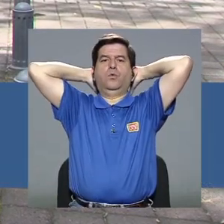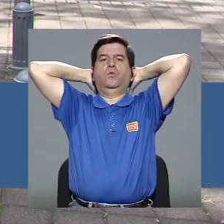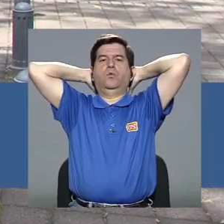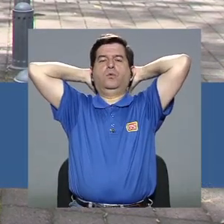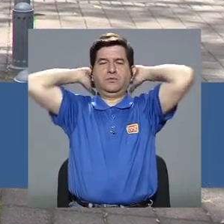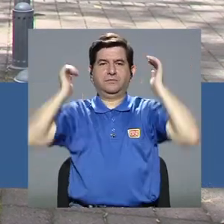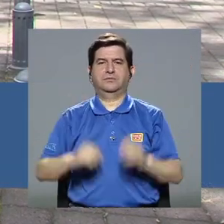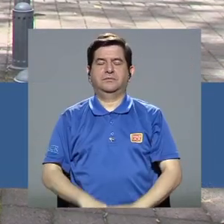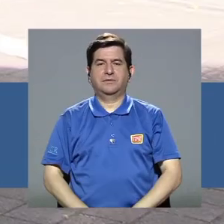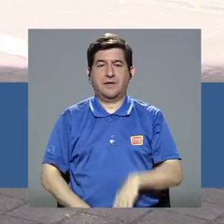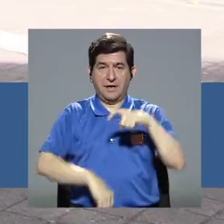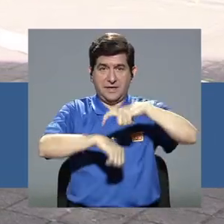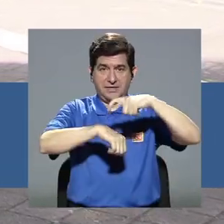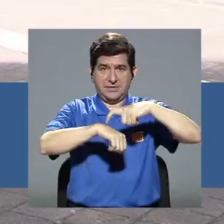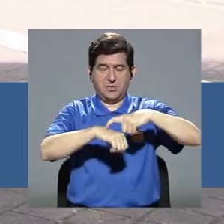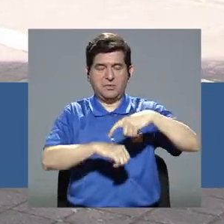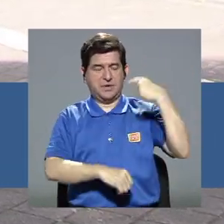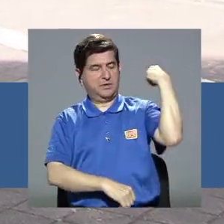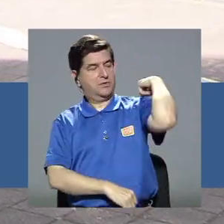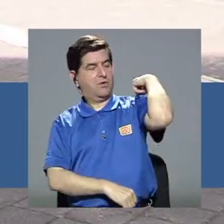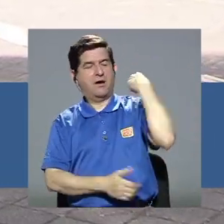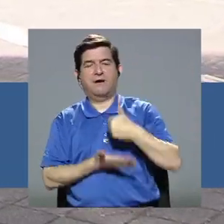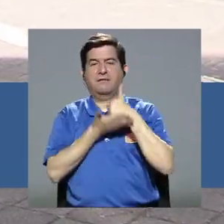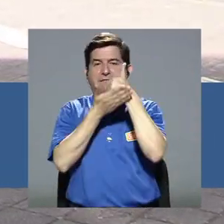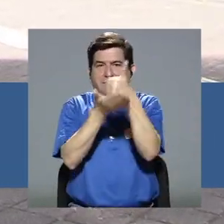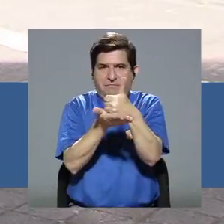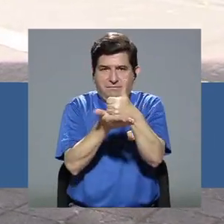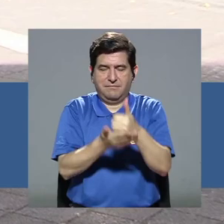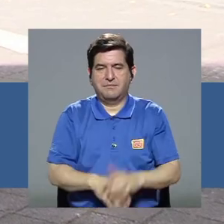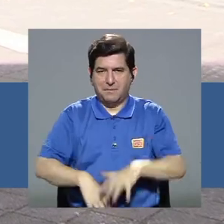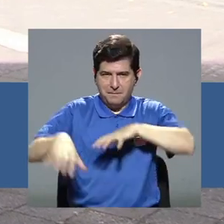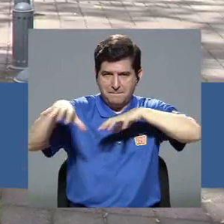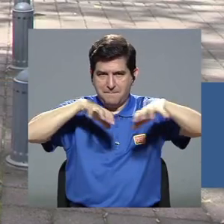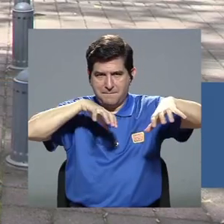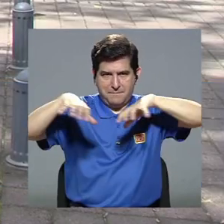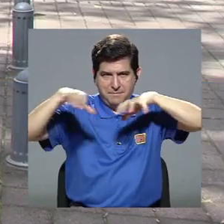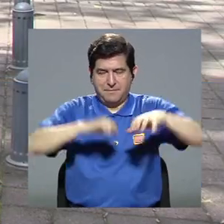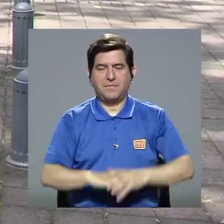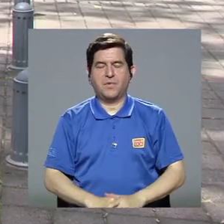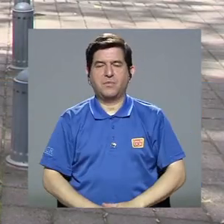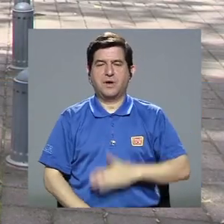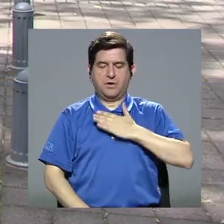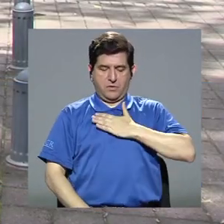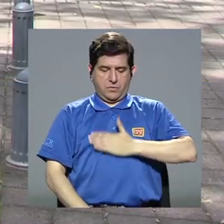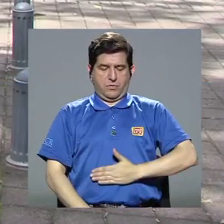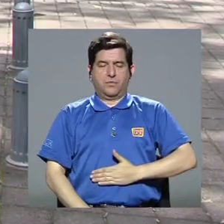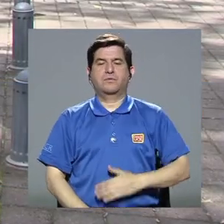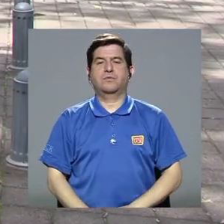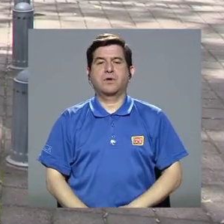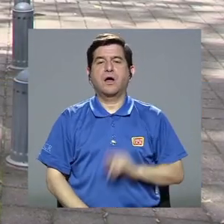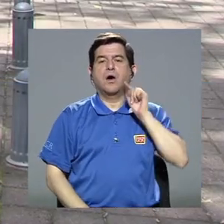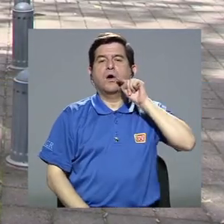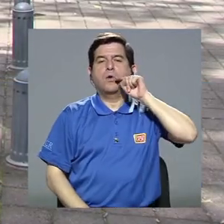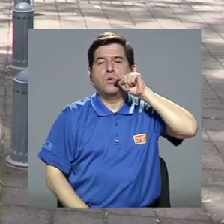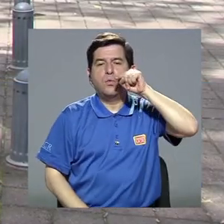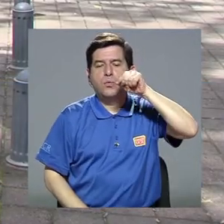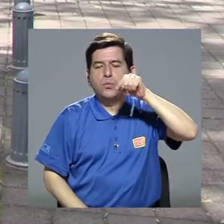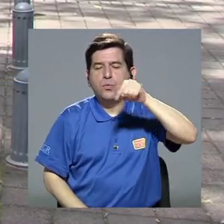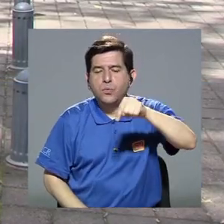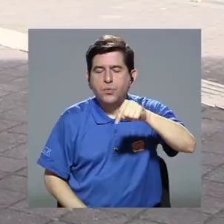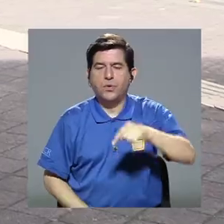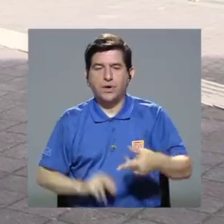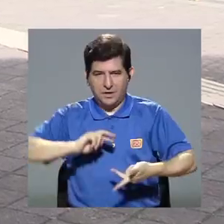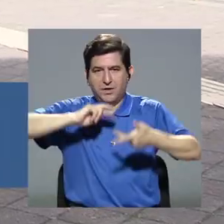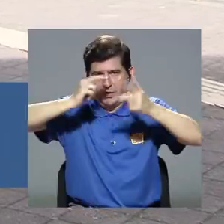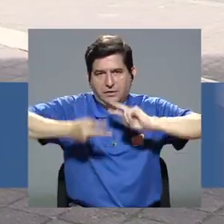hacia atrás y ahí el respaldar de la silla nos va a asistir para movilizar básicamente la región torácica y en la exhalación